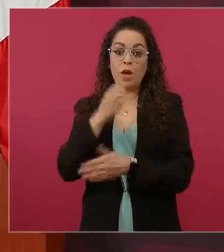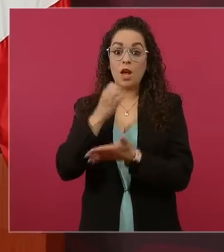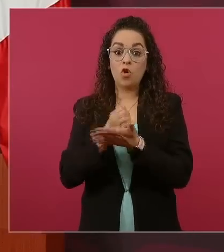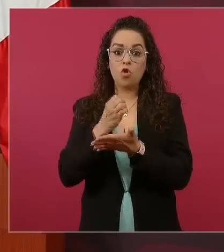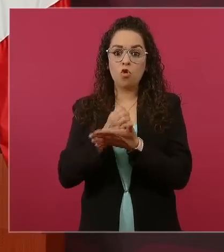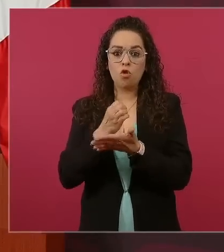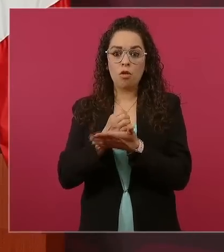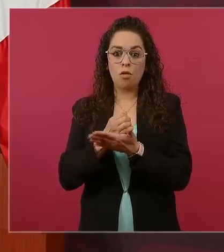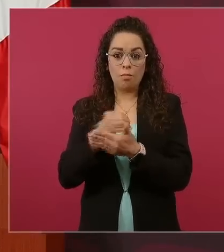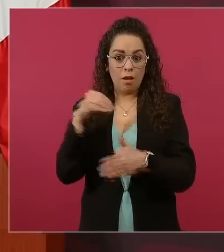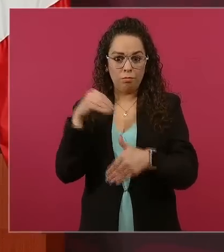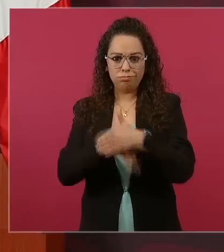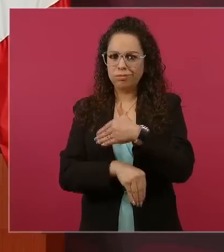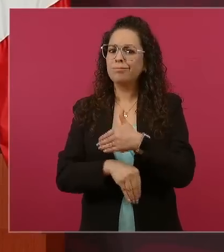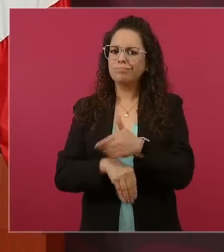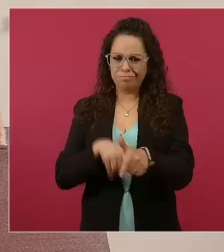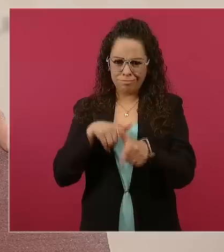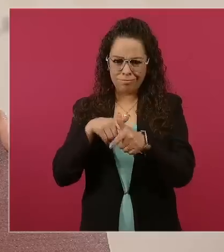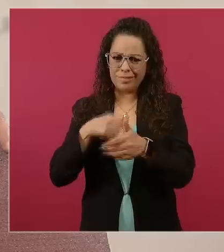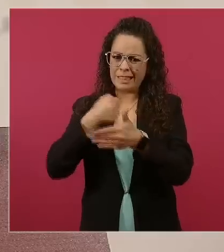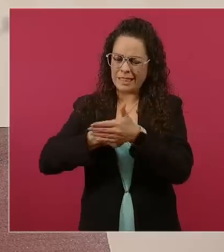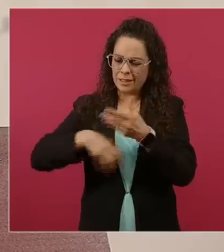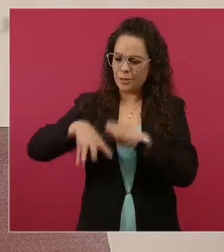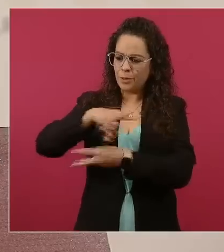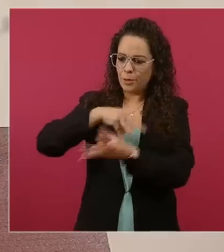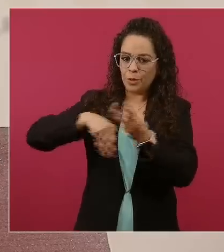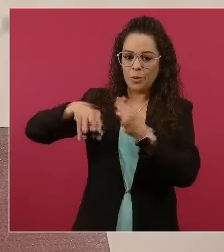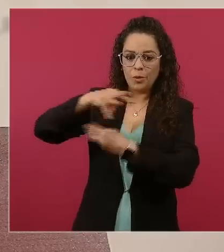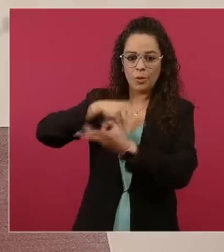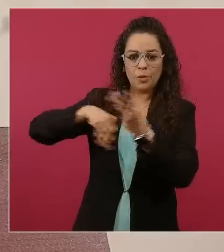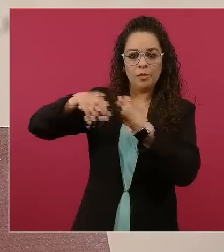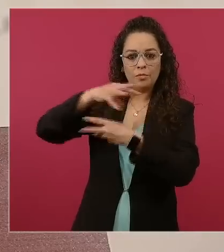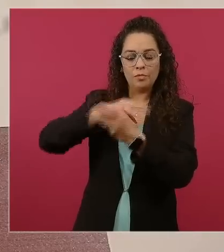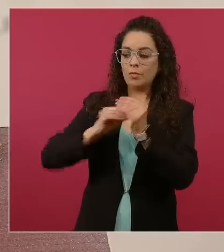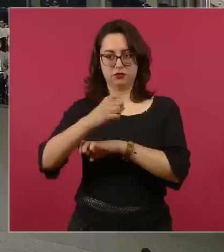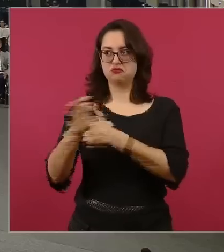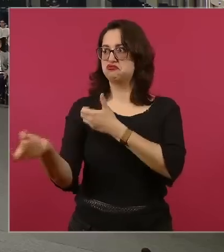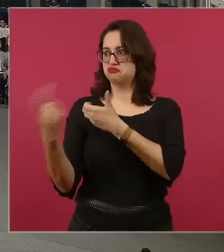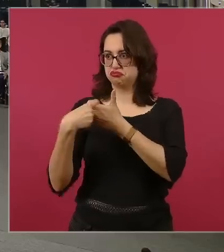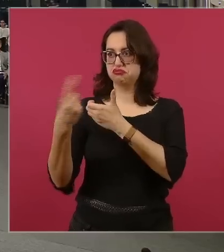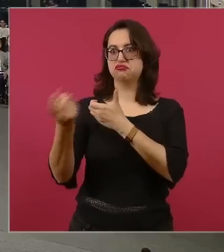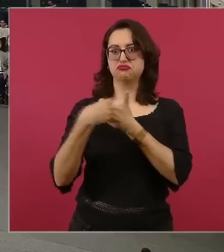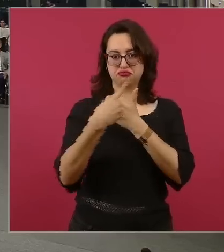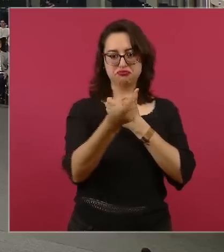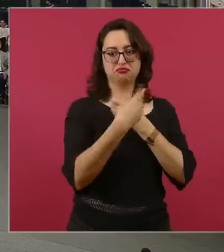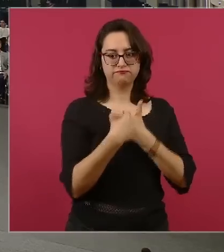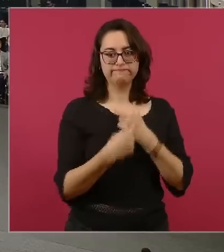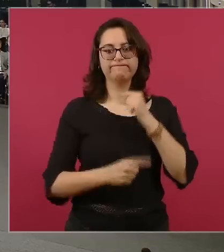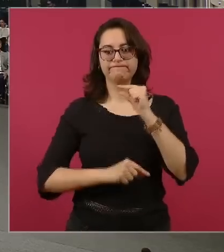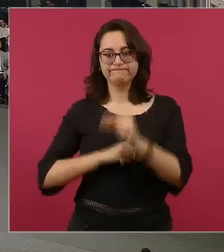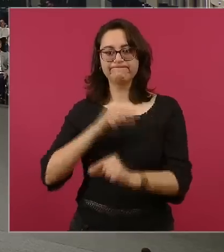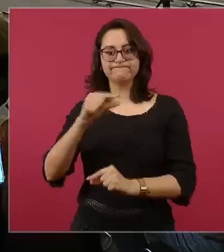es crecimiento con bienestar. Y ahí vamos